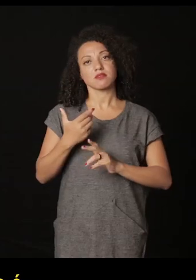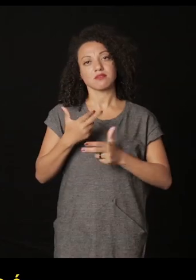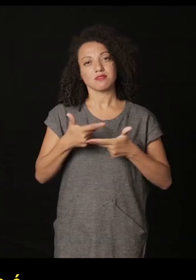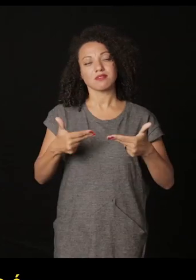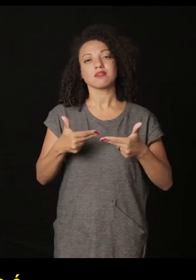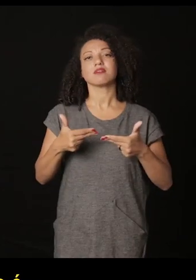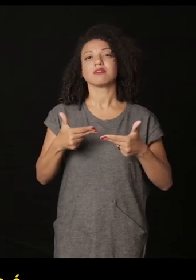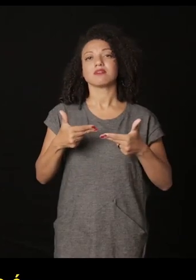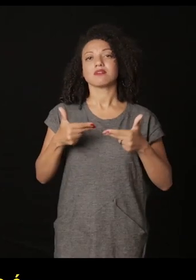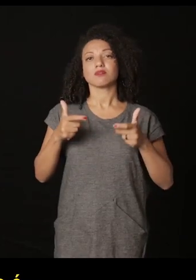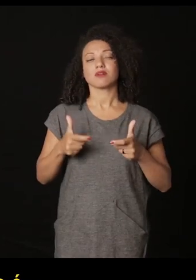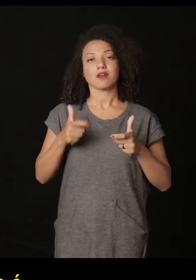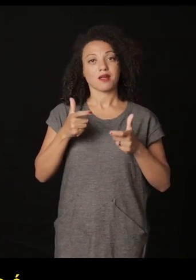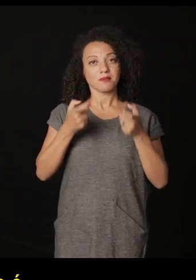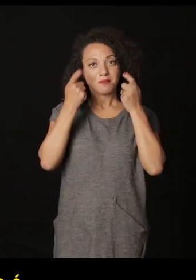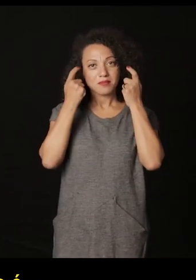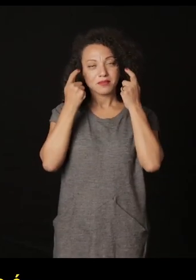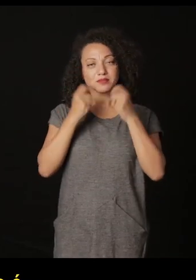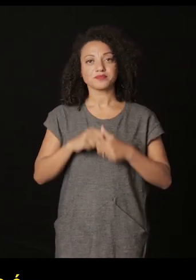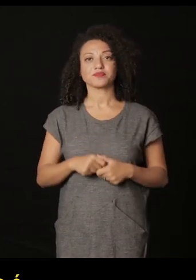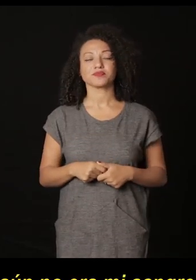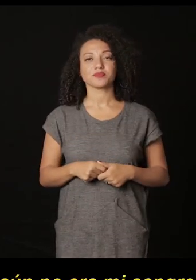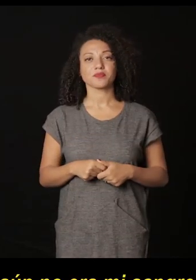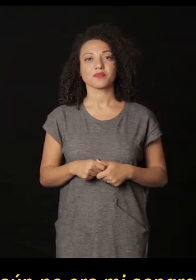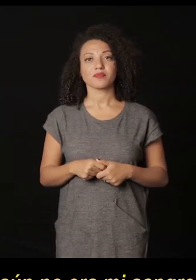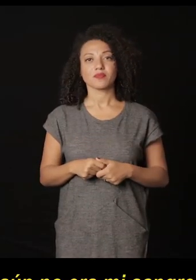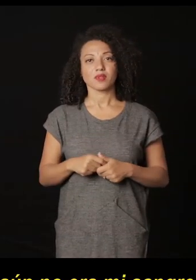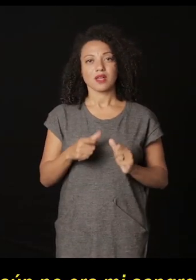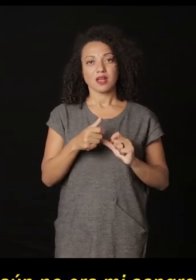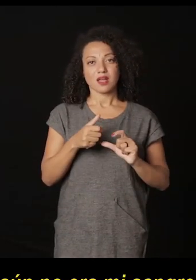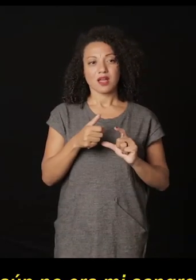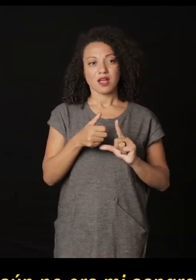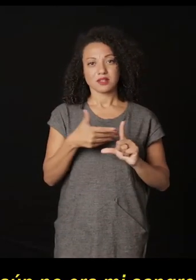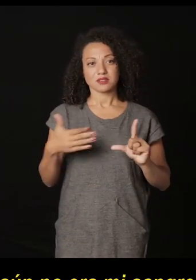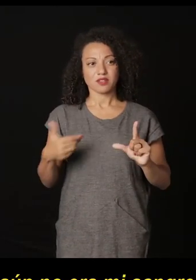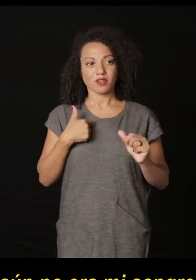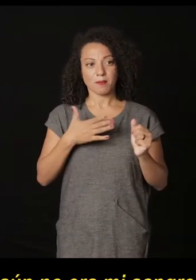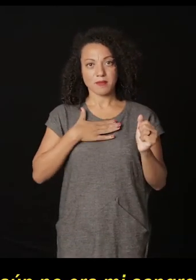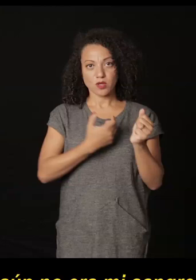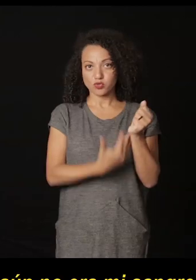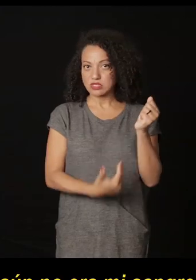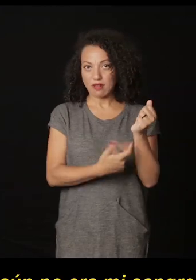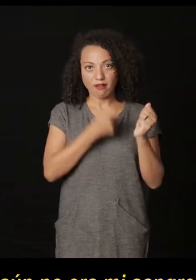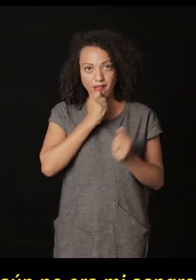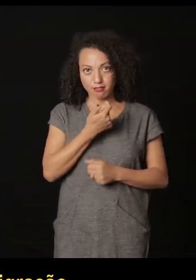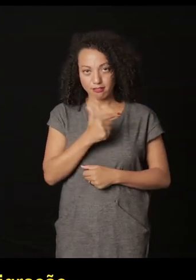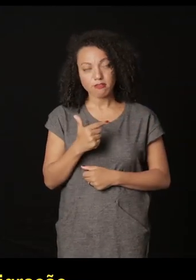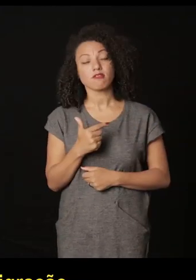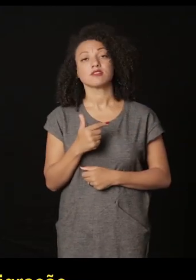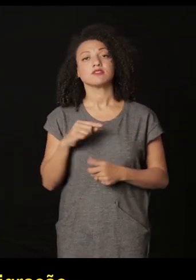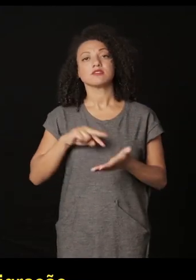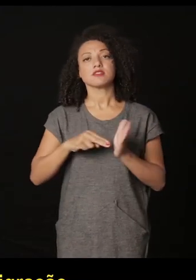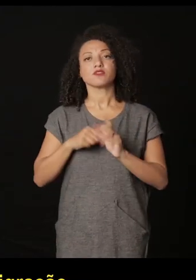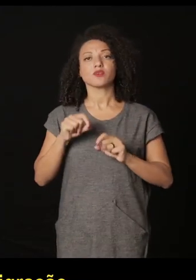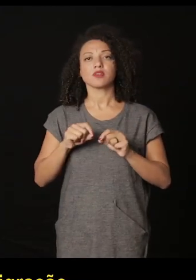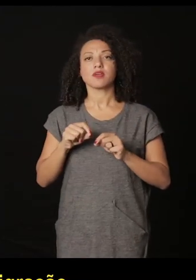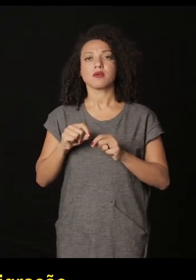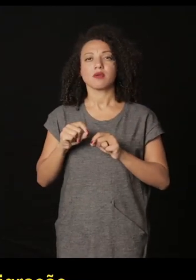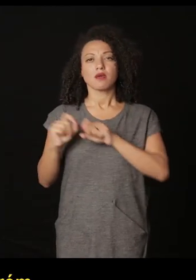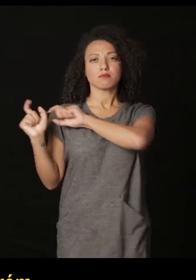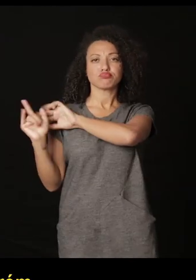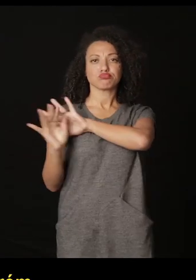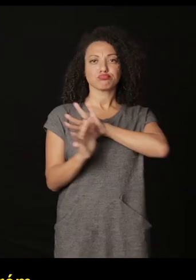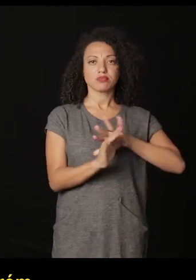es hecha ya en México esta serie titulada cuando mi sangre no era un mi sangre tiene que ver con el tema de la